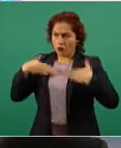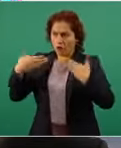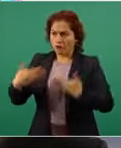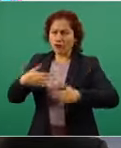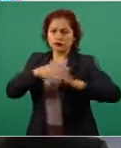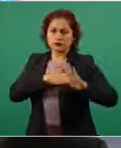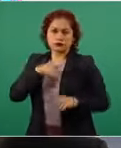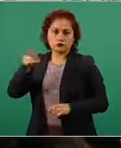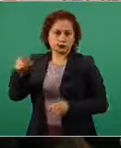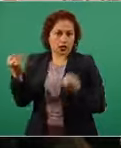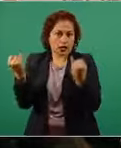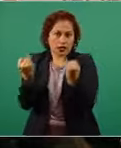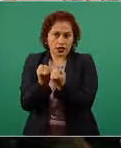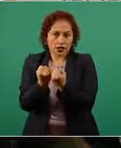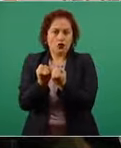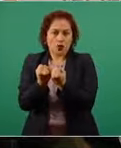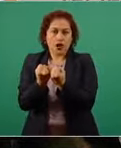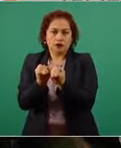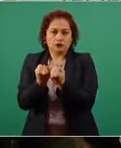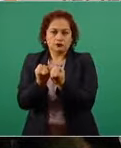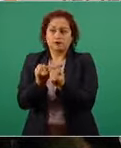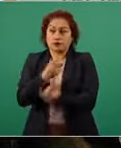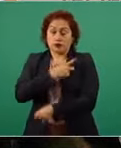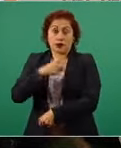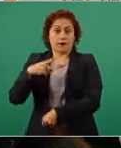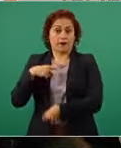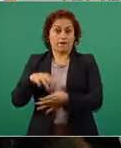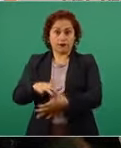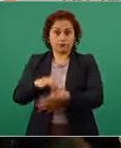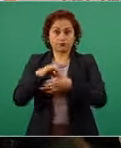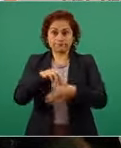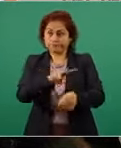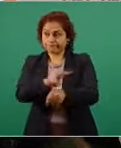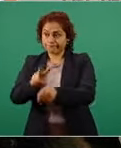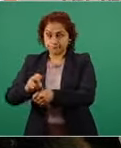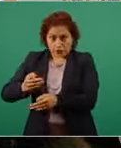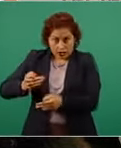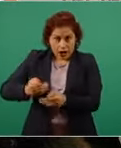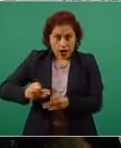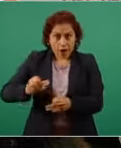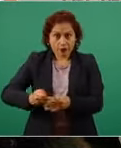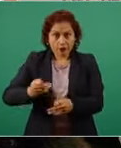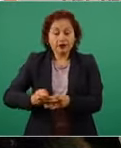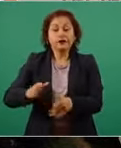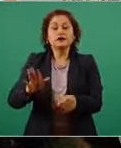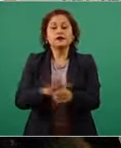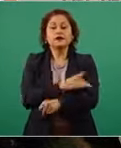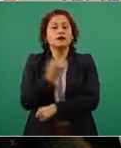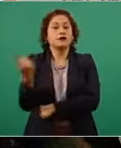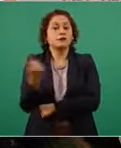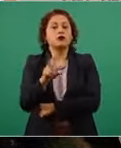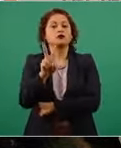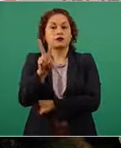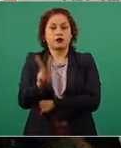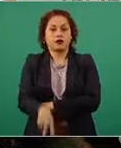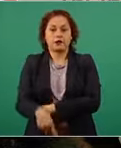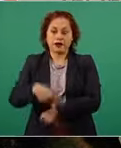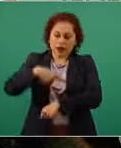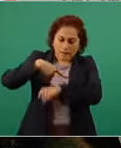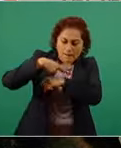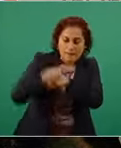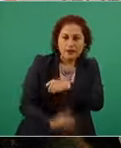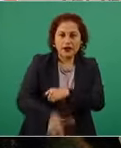postulan se traduzca en hechos en este momento. Porque el mayor riesgo a la seguridad de la humanidad hoy